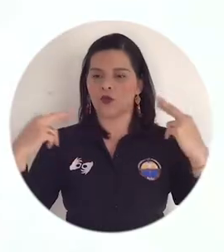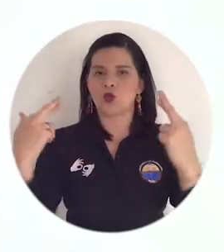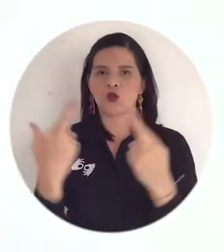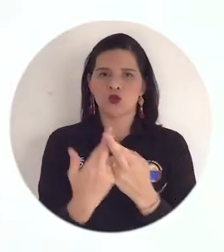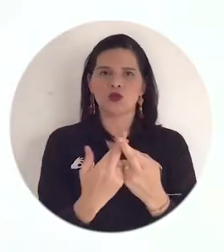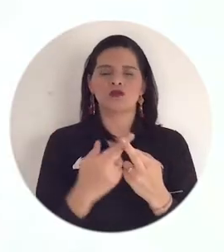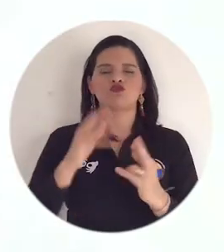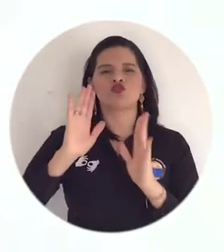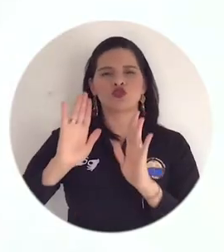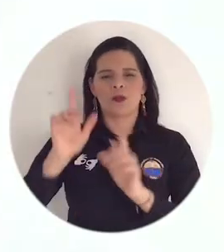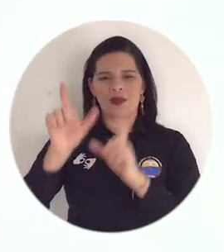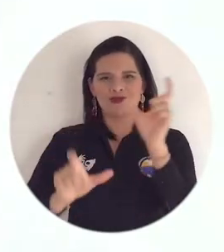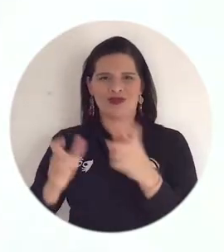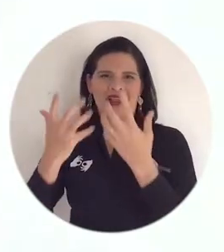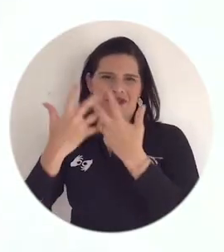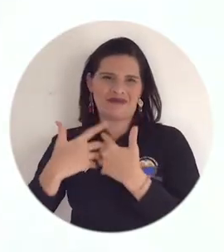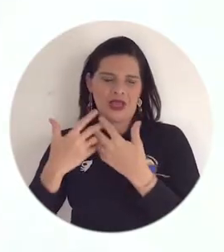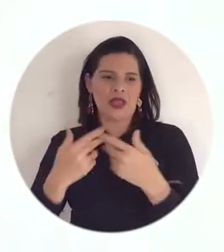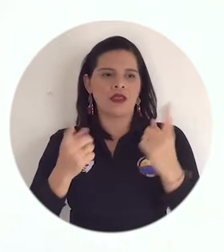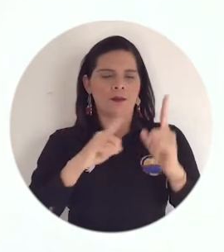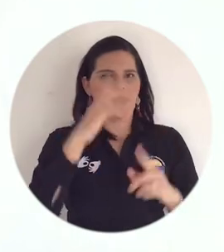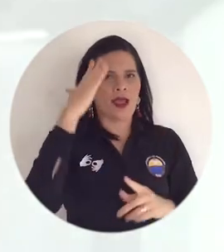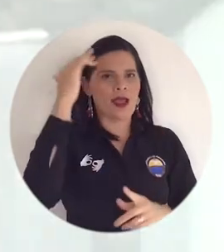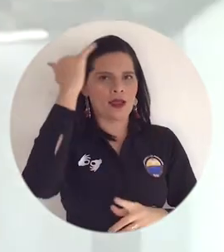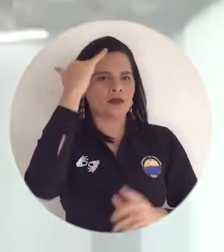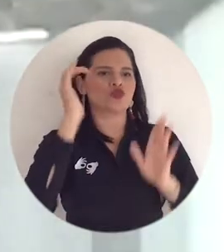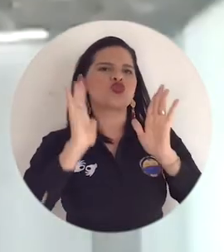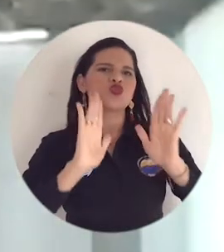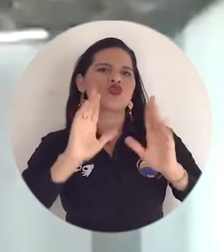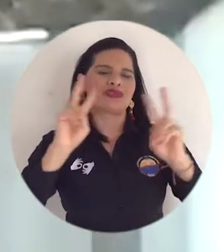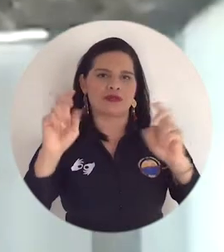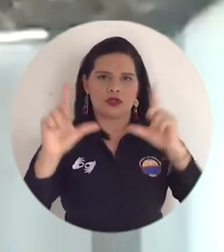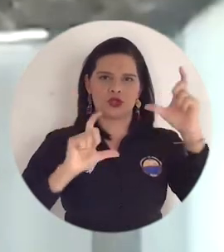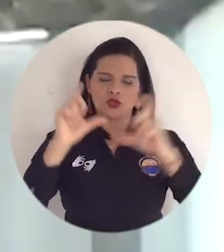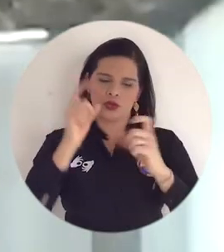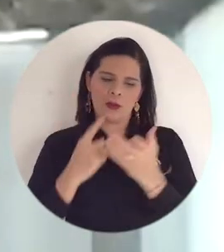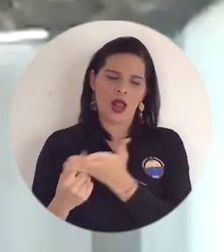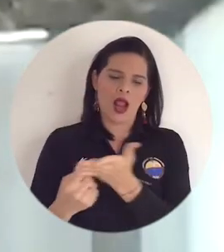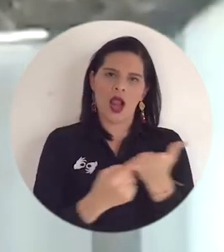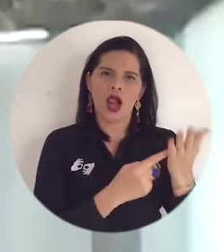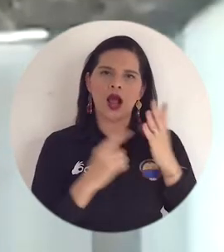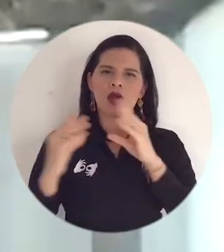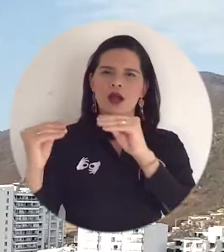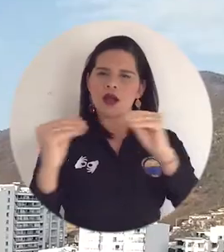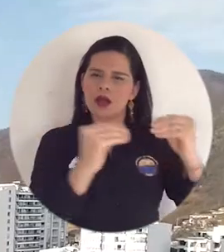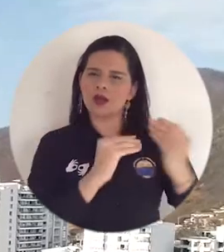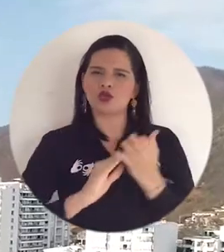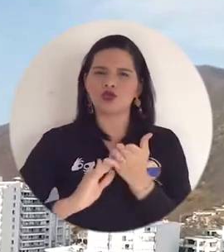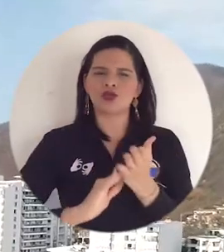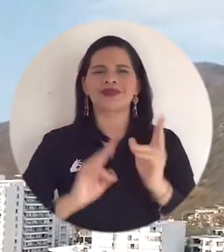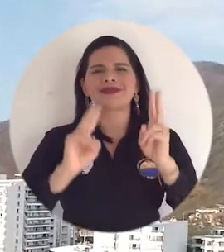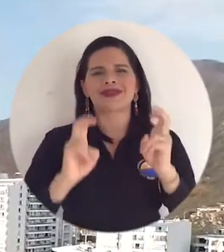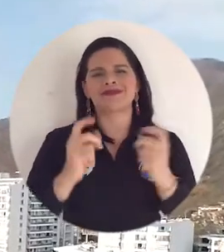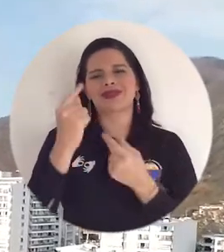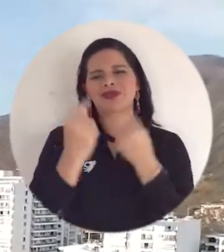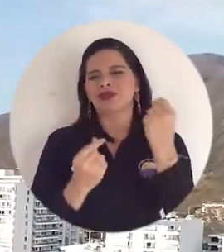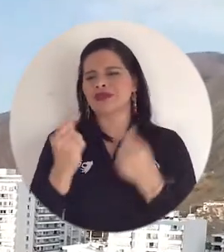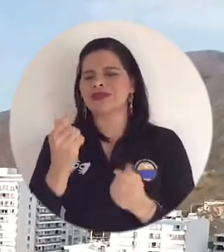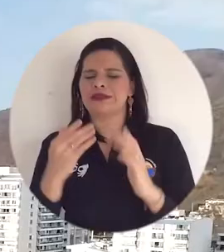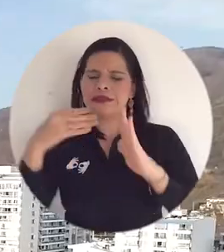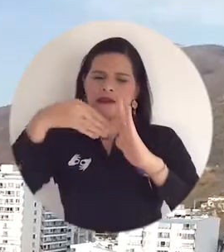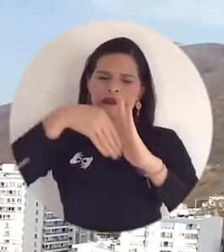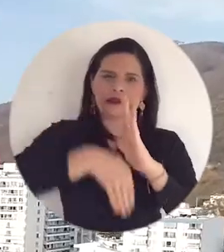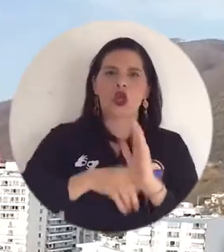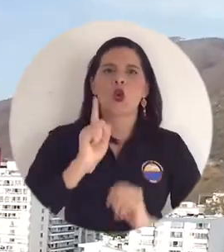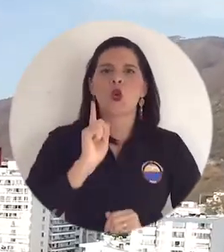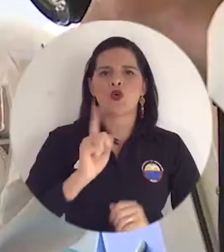empresarios y académicos del sector hotelero y turístico alrededor de análisis y propuestas para recuperar este renglón de la economía que ha